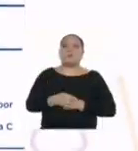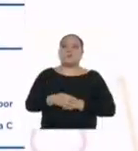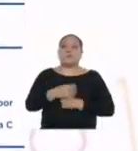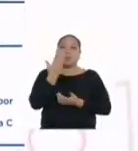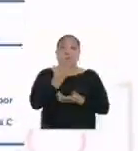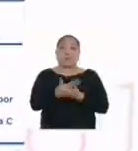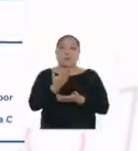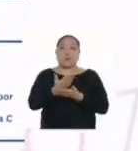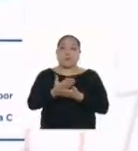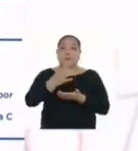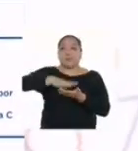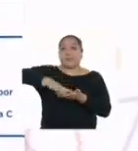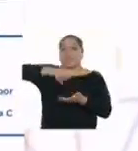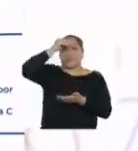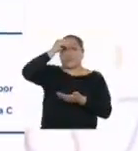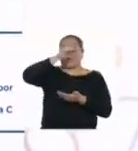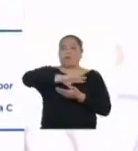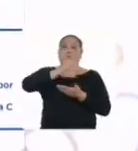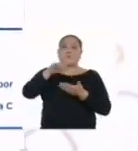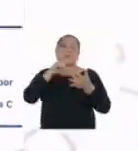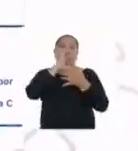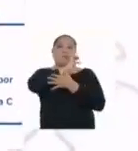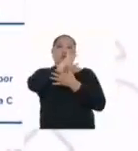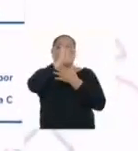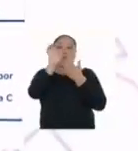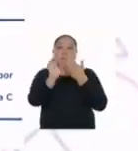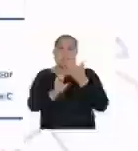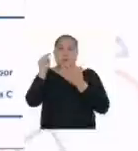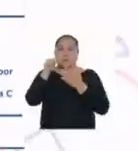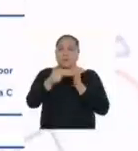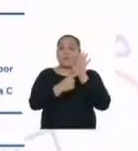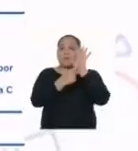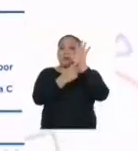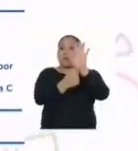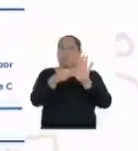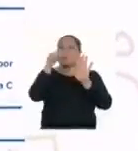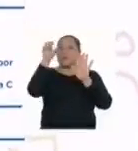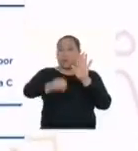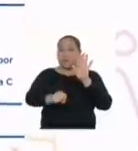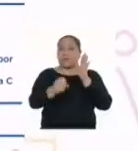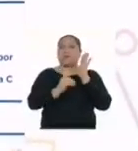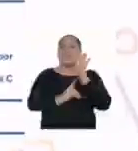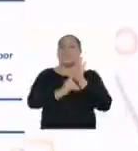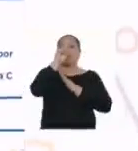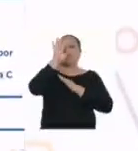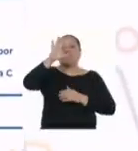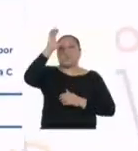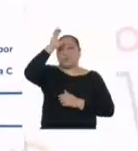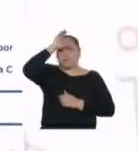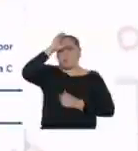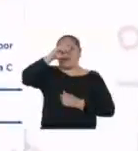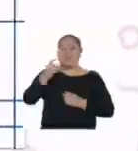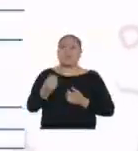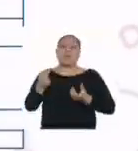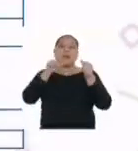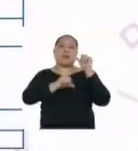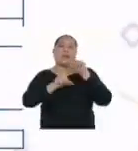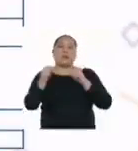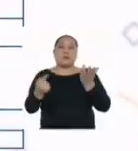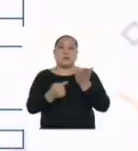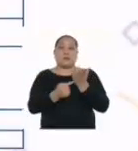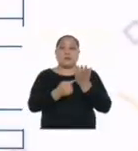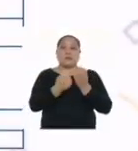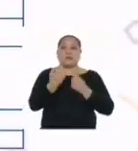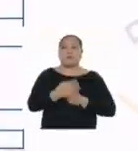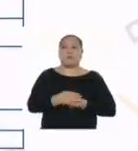una evidencia de aprendizaje con todas las características que evidenciarán el desarrollo de tus competencias en ciencia y tecnología.